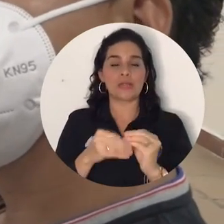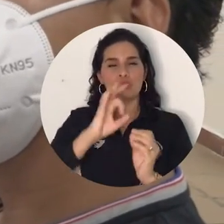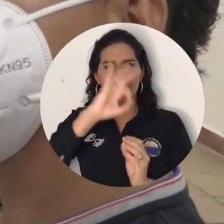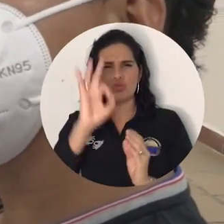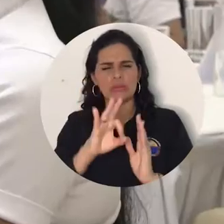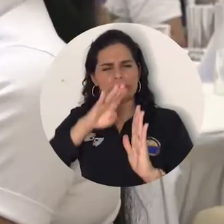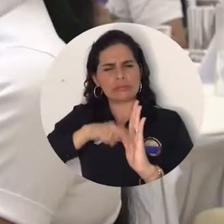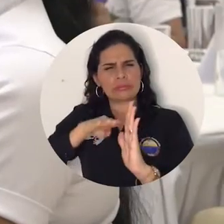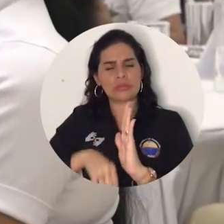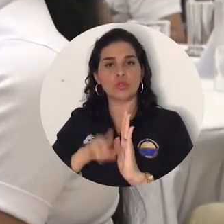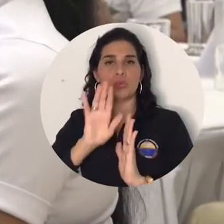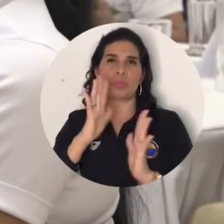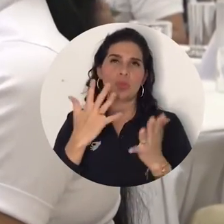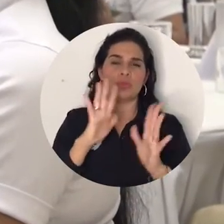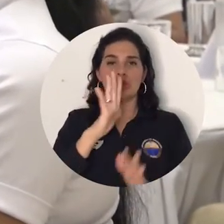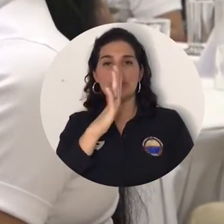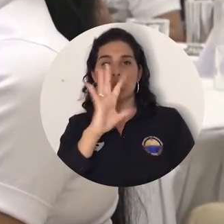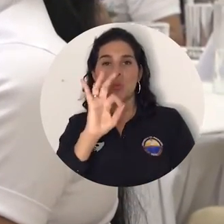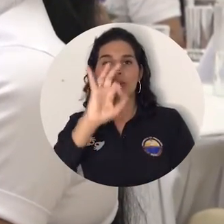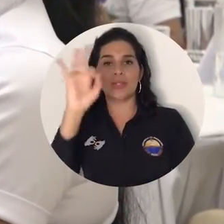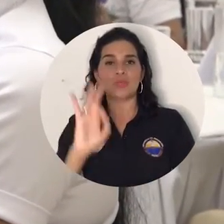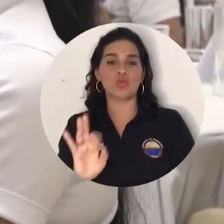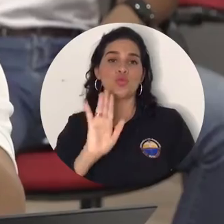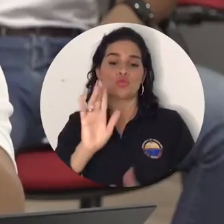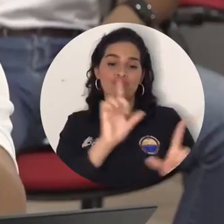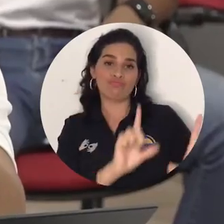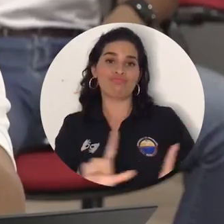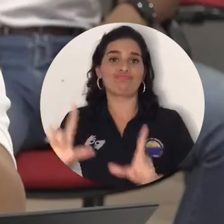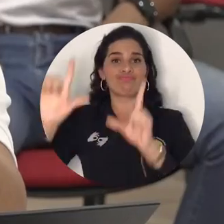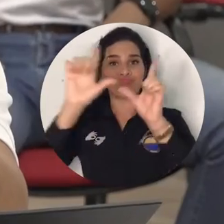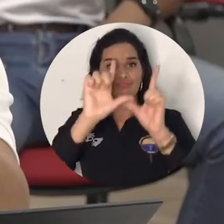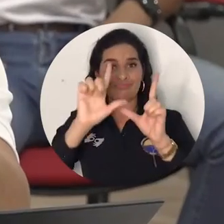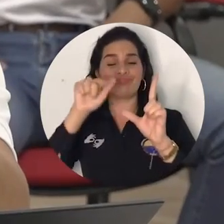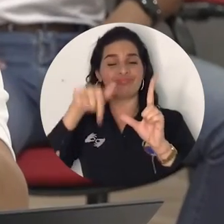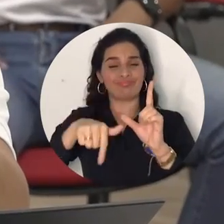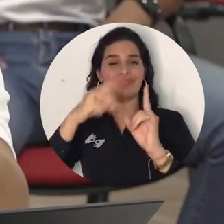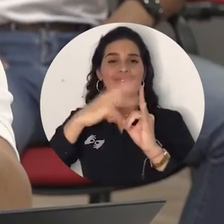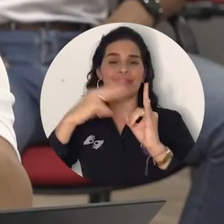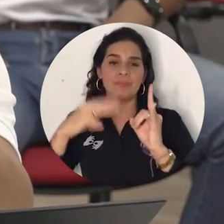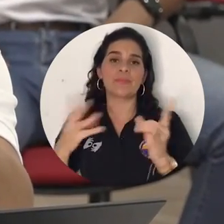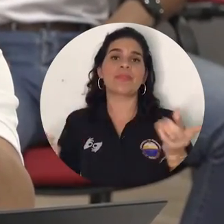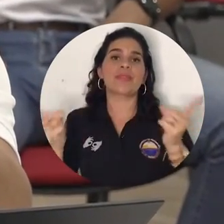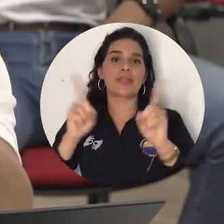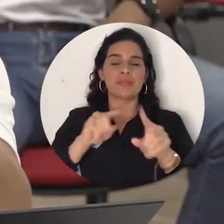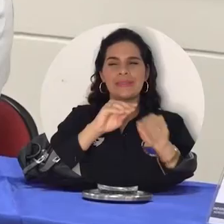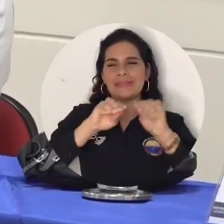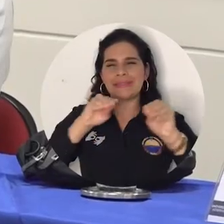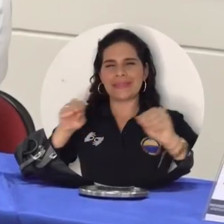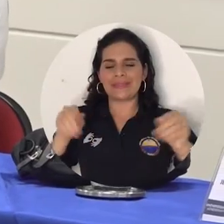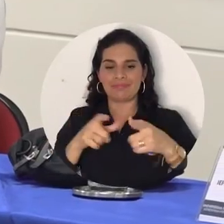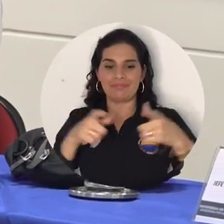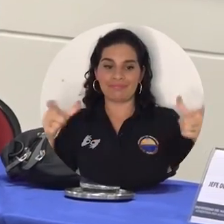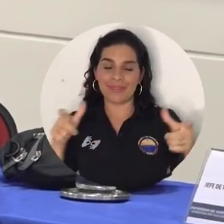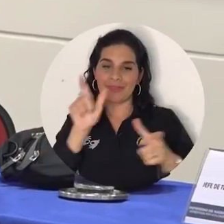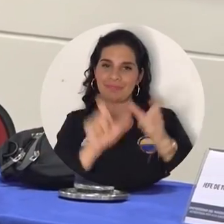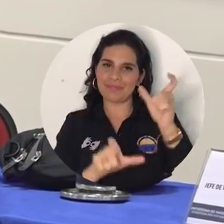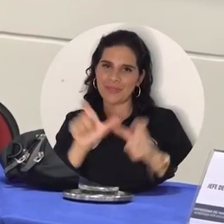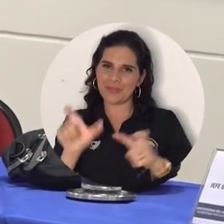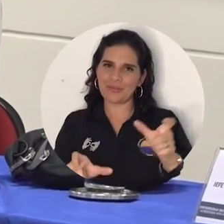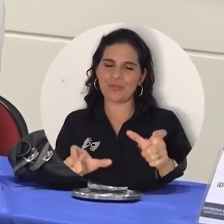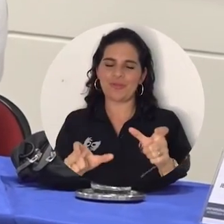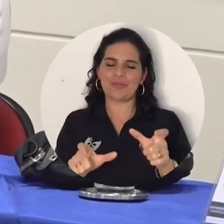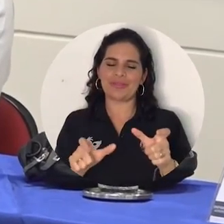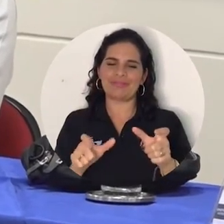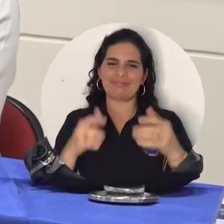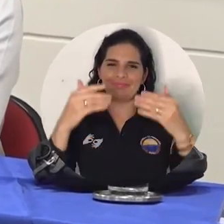descuentos especiales que disminuyan hasta en un 50 por ciento los costos de posgrados y abrir convocatorias de magisterio para este grupo poblacional.